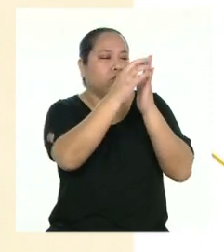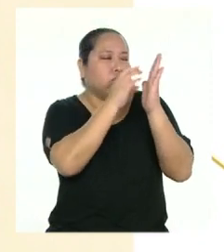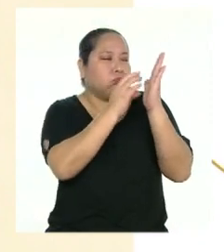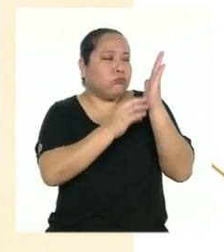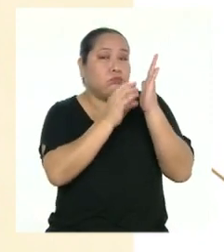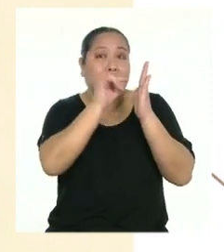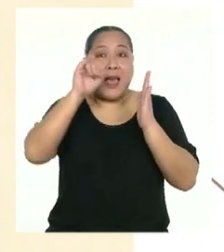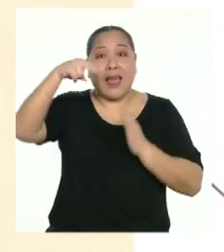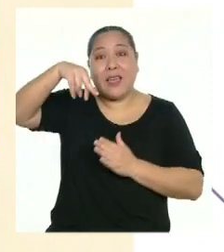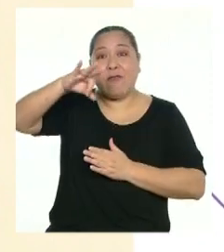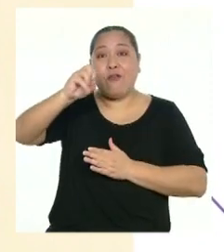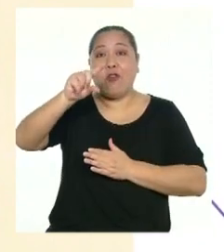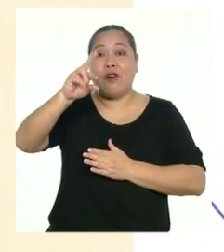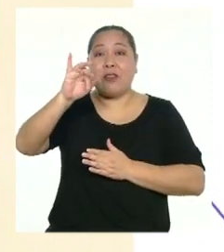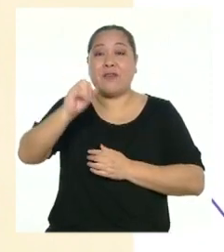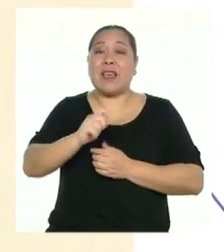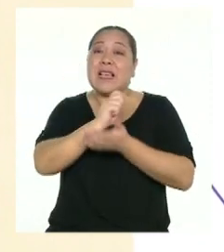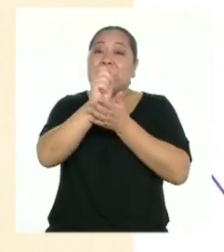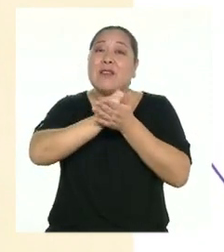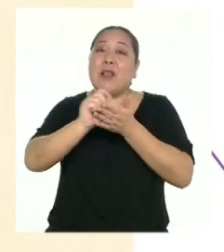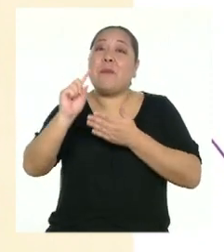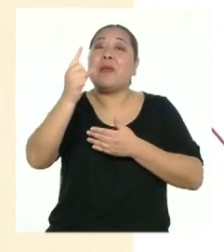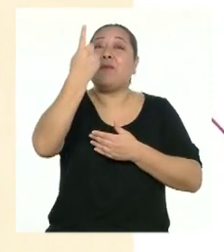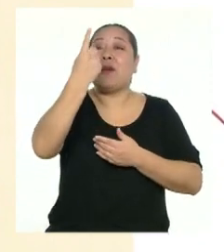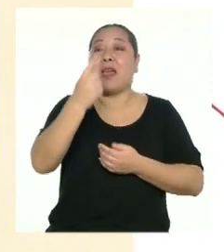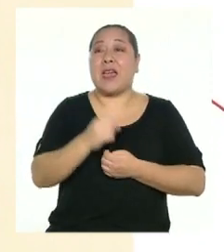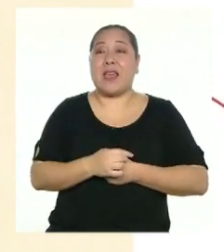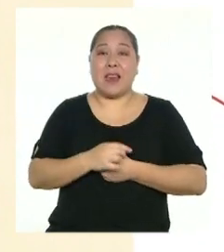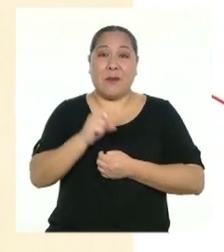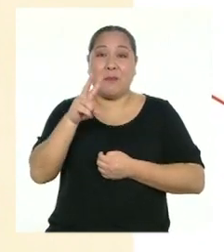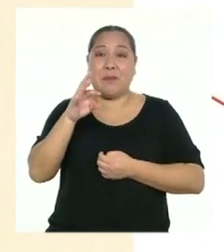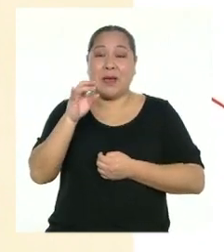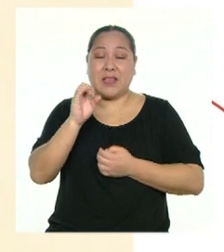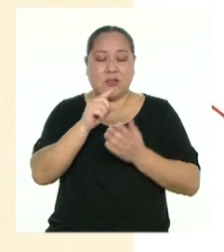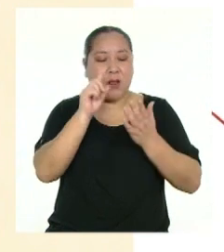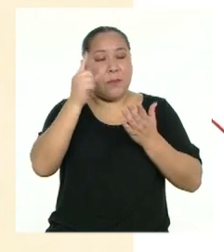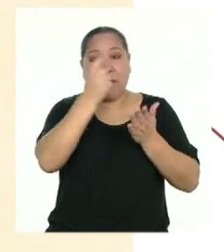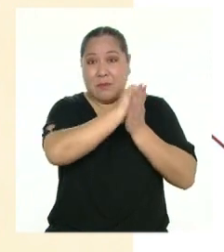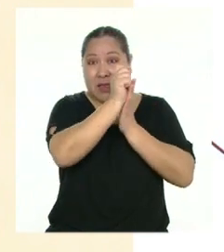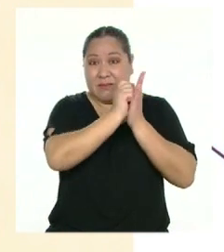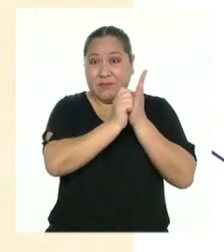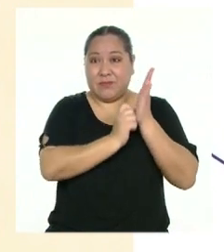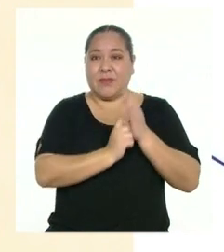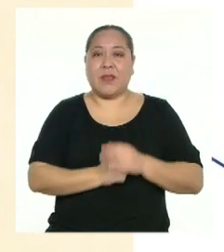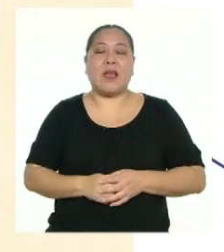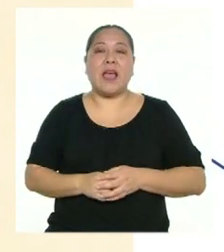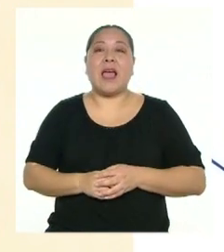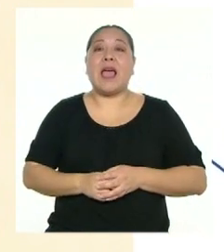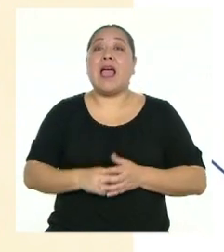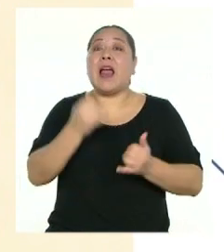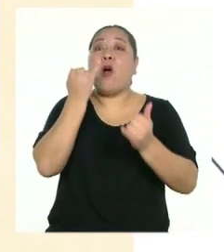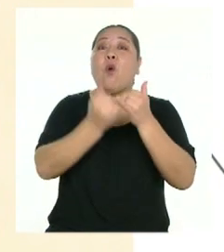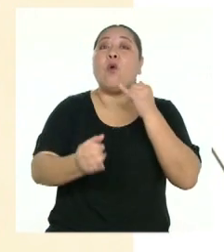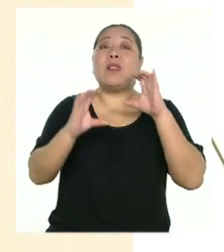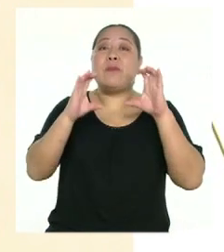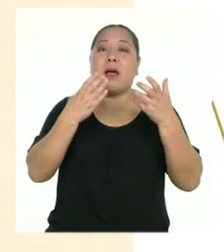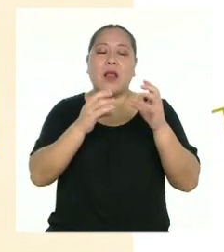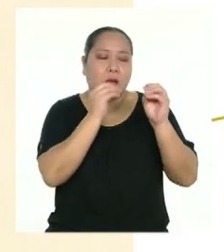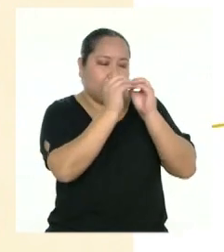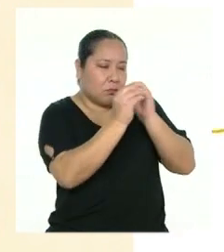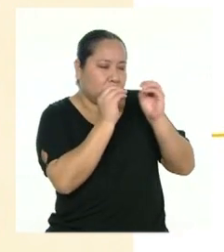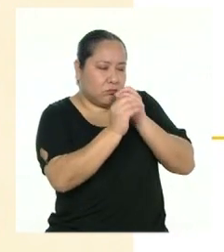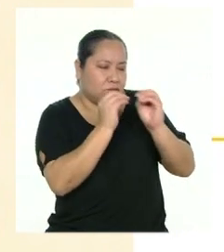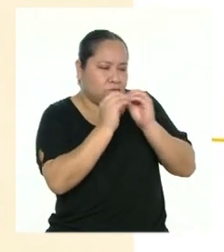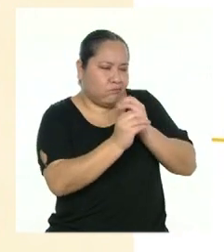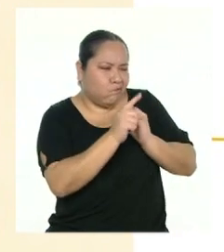realizaremos la primera versión. Para cerrar, en la última clase, trabajaremos en la corrección